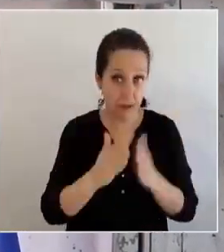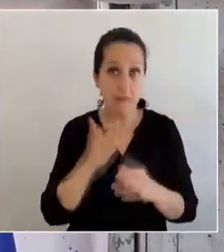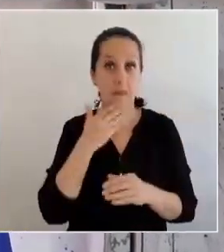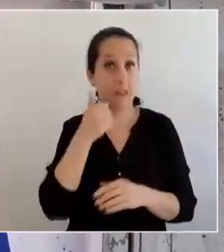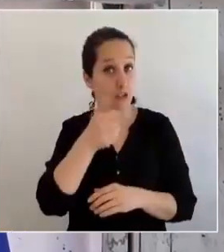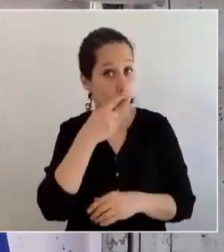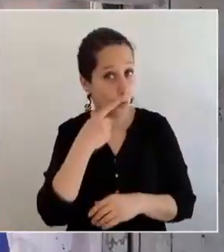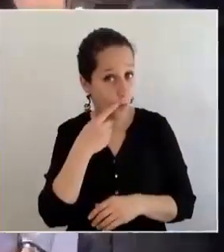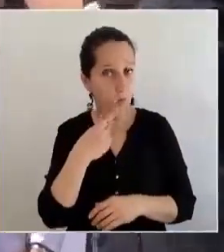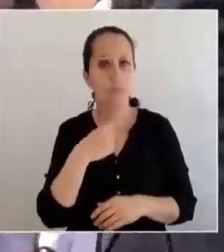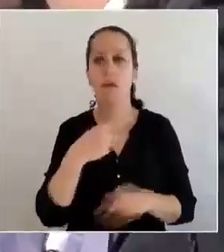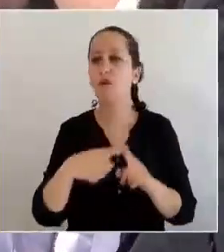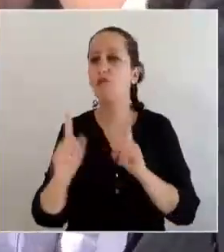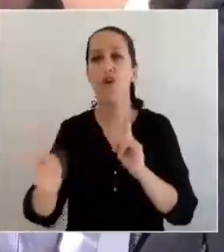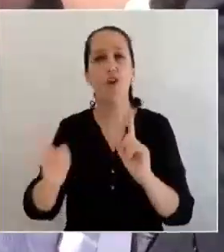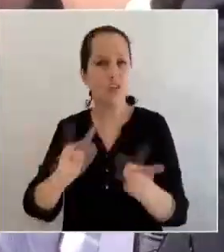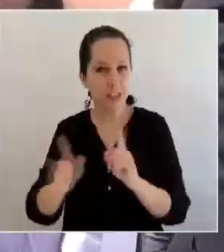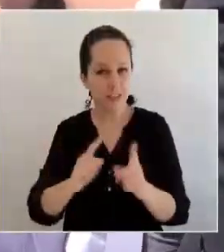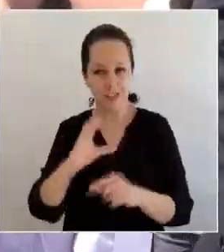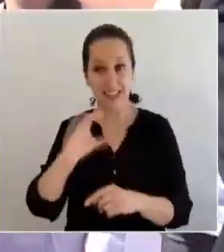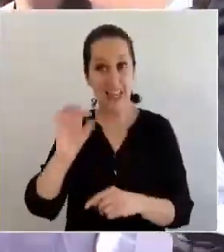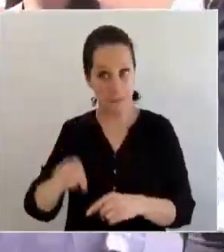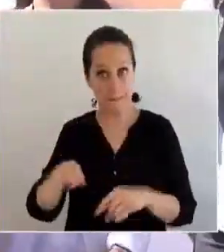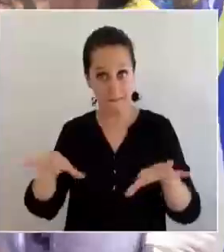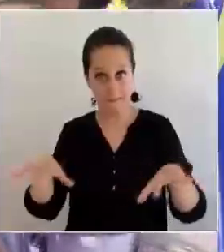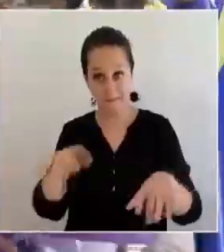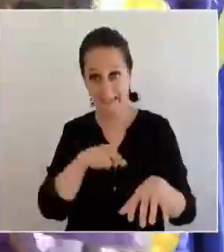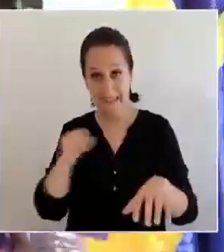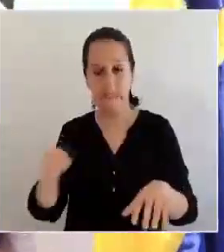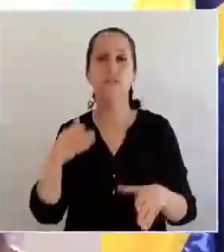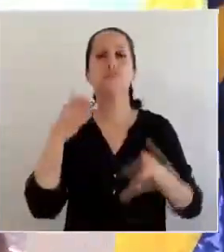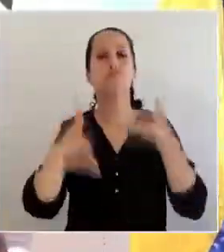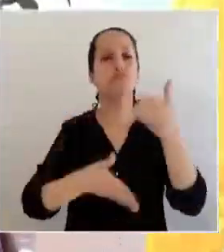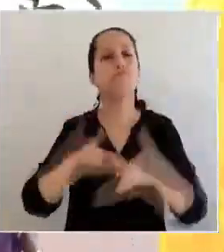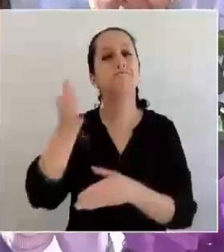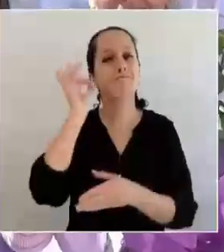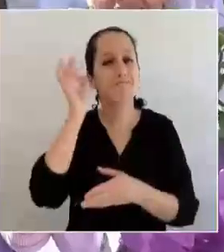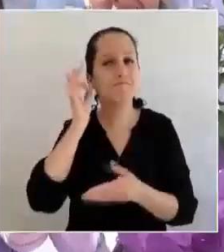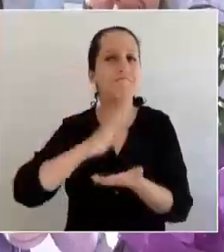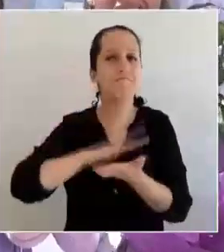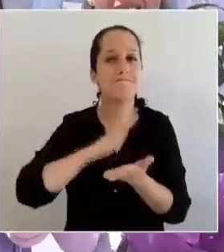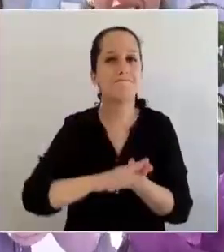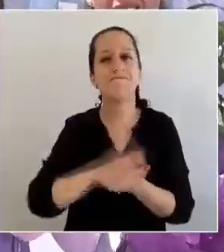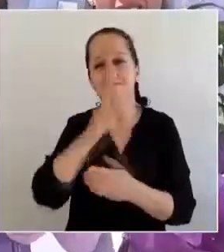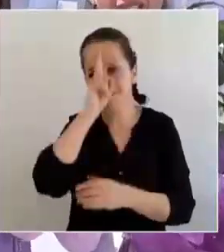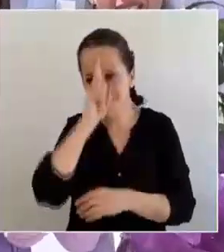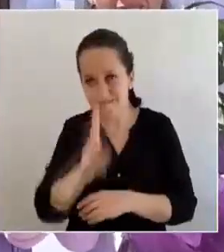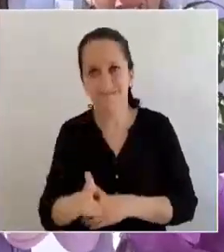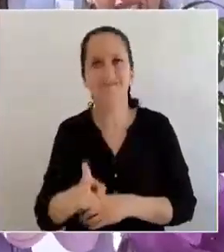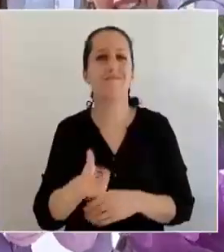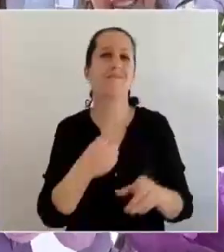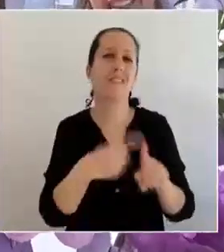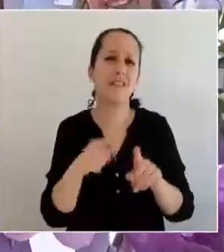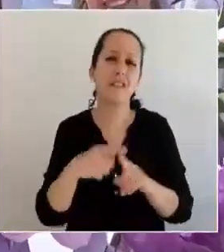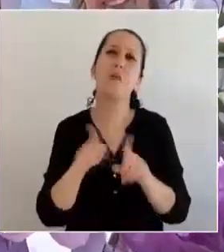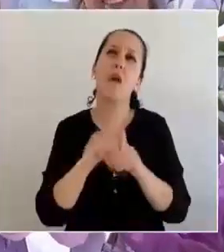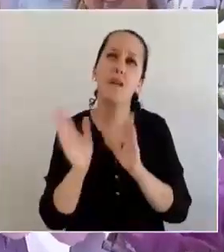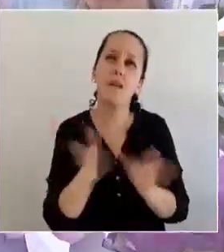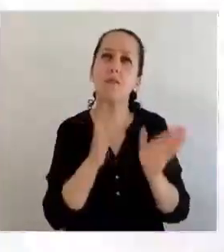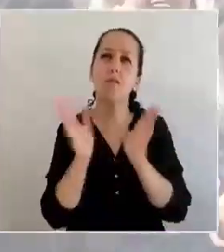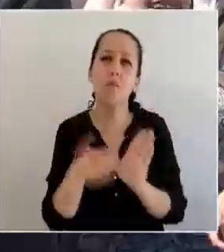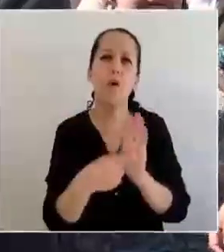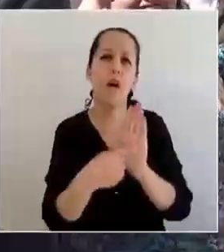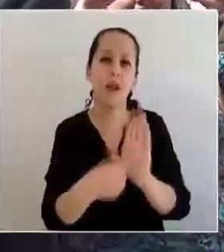SESFAM, Juan Soto Fernández, y el coordinador del SIAM estuvieron presentes en la actividad conmemorativa que pasó por diversos